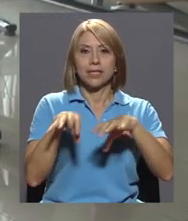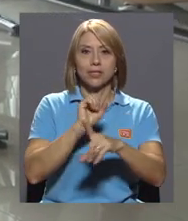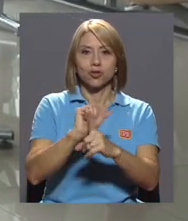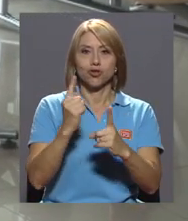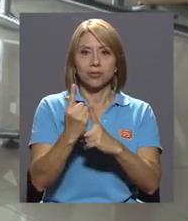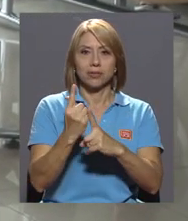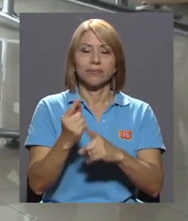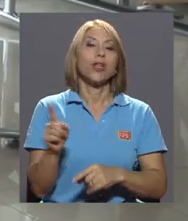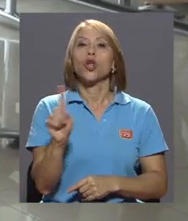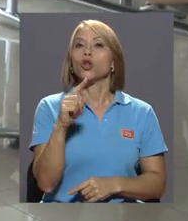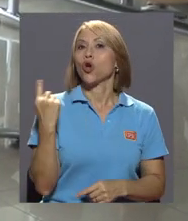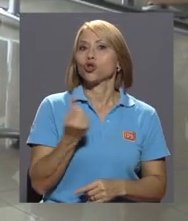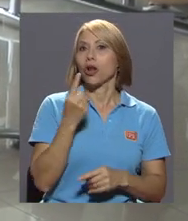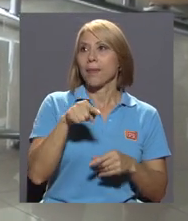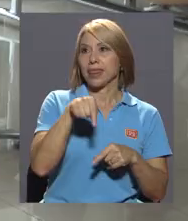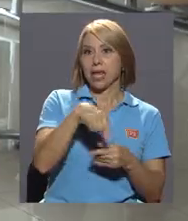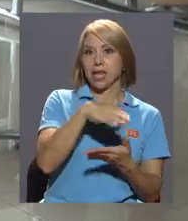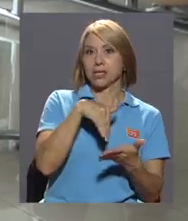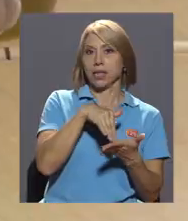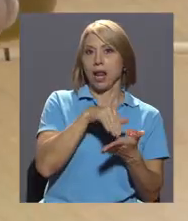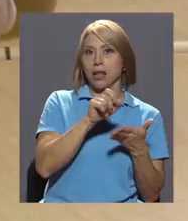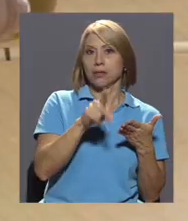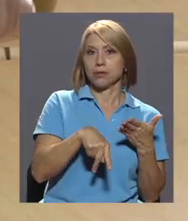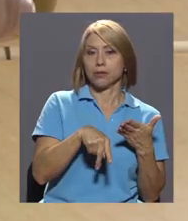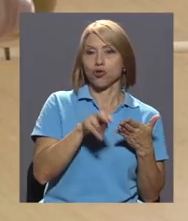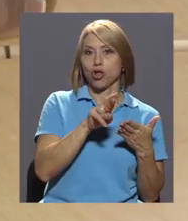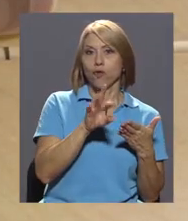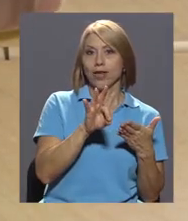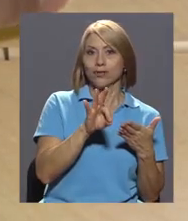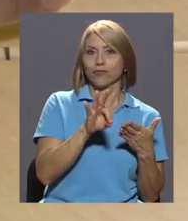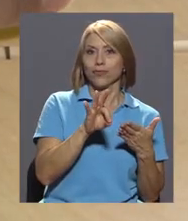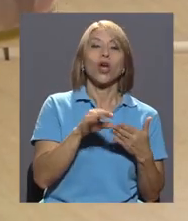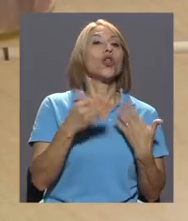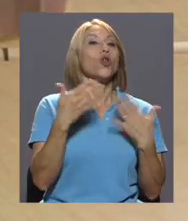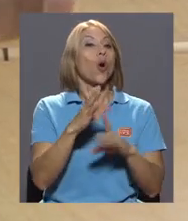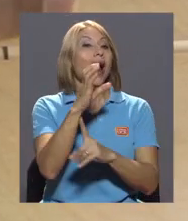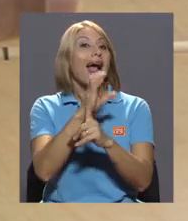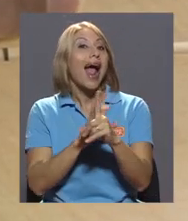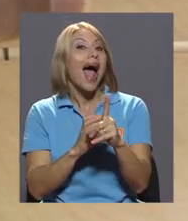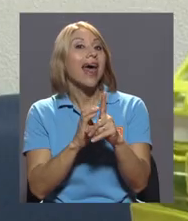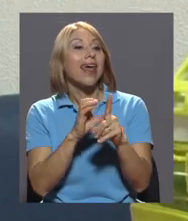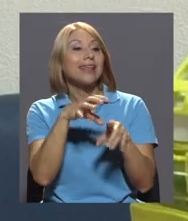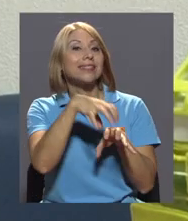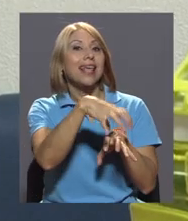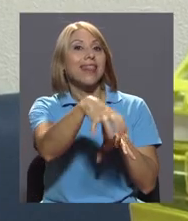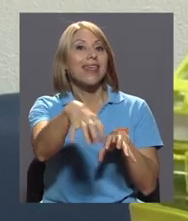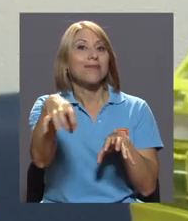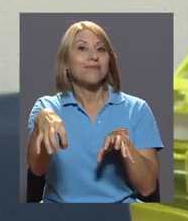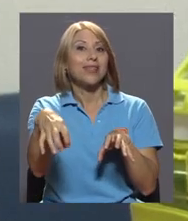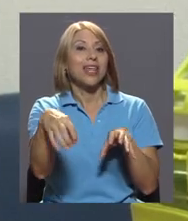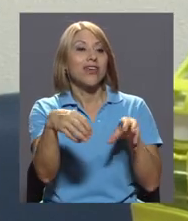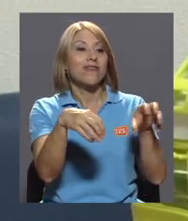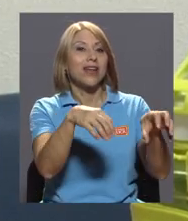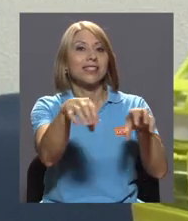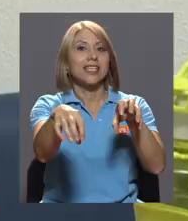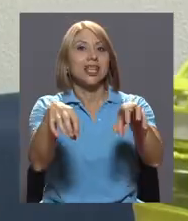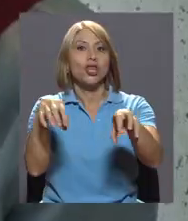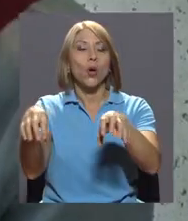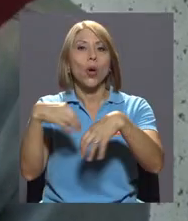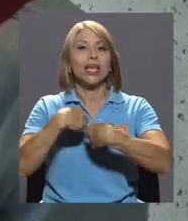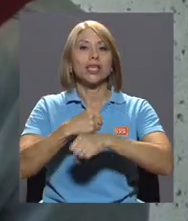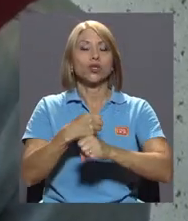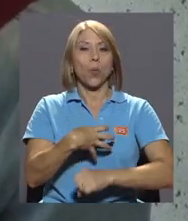No solo se impartieron en la sede Rodrigo Facio. Cada sede y recinto realizó su propio campamento y